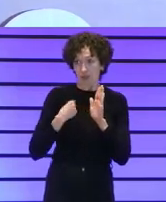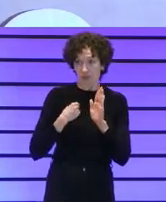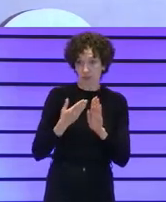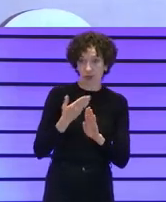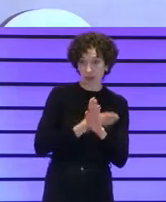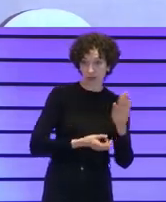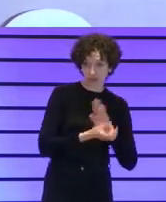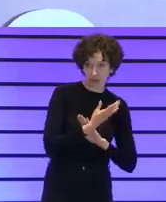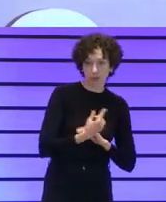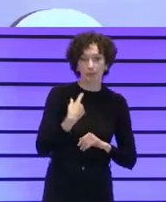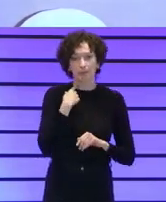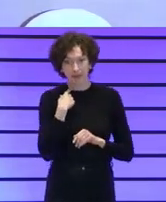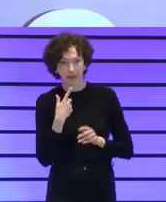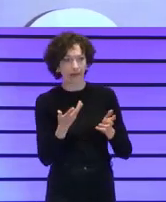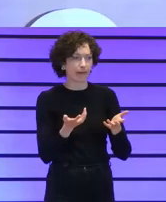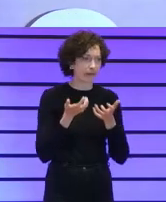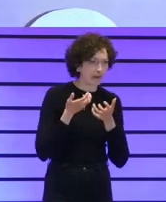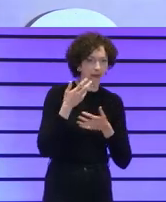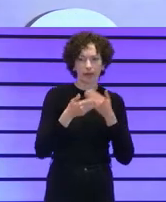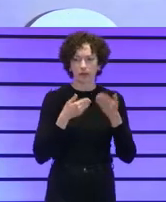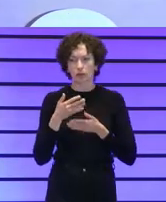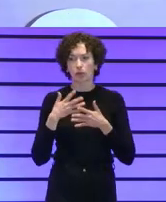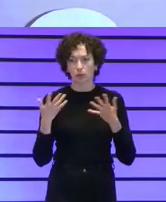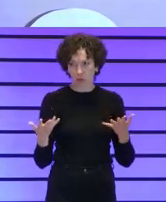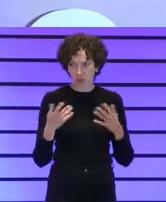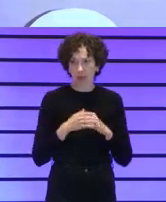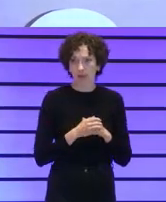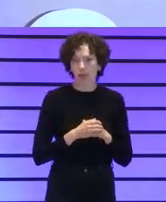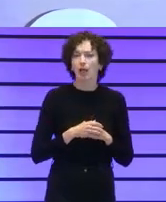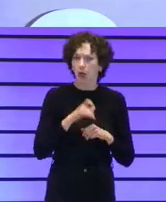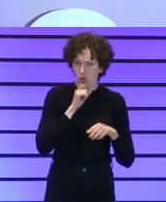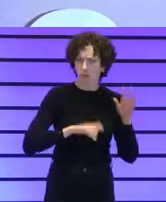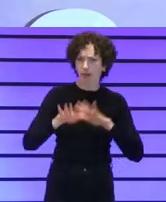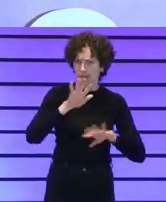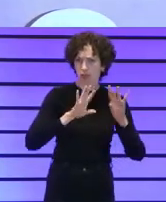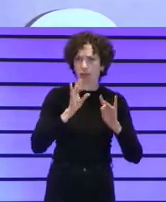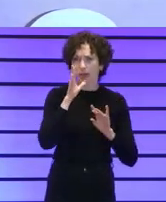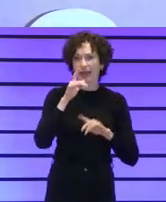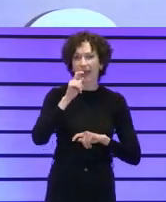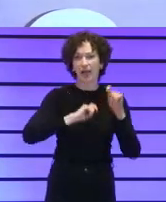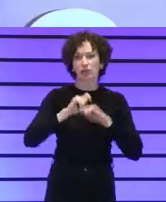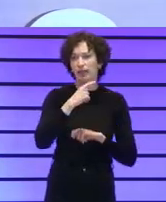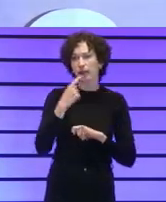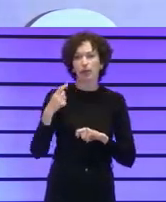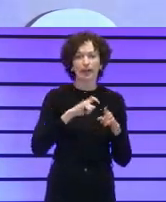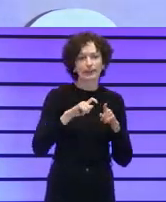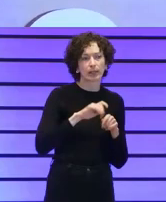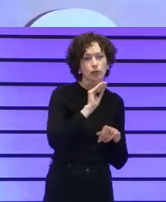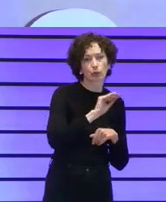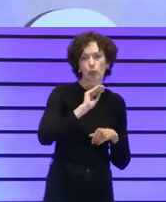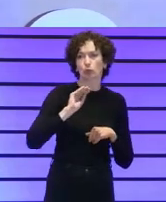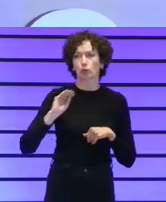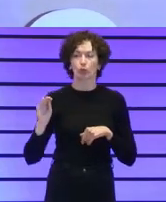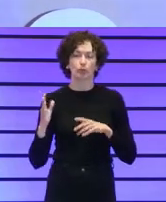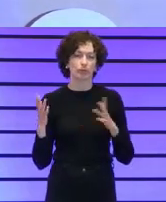de pérdidas de ganancias y hemos extraído qué parámetros que ha sido complicado porque luego cada entidad tiene una particularidad pero